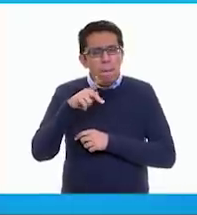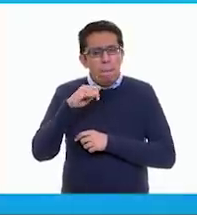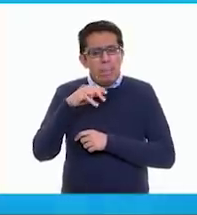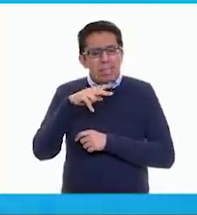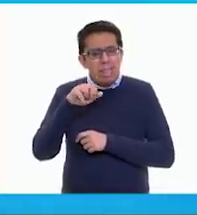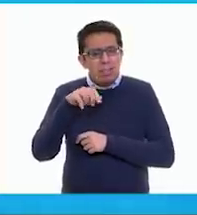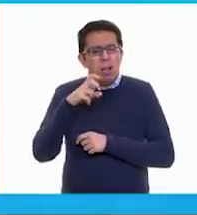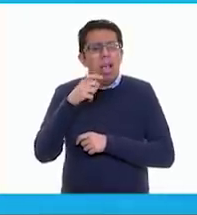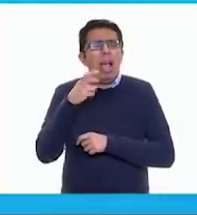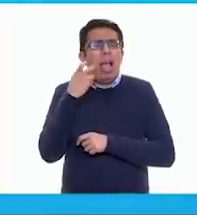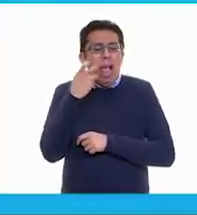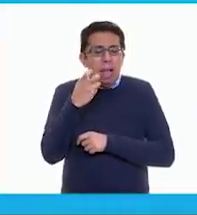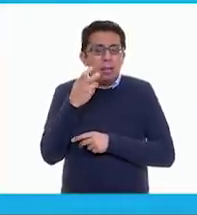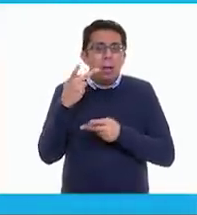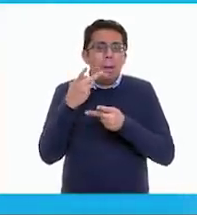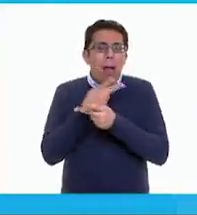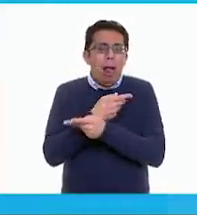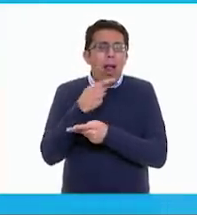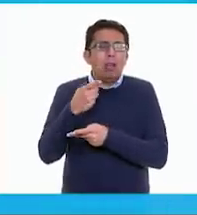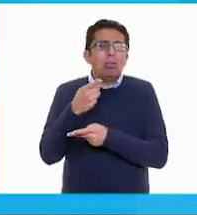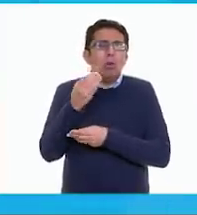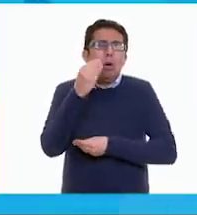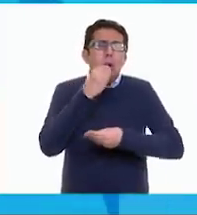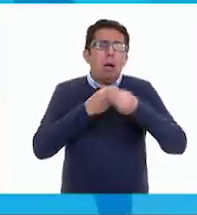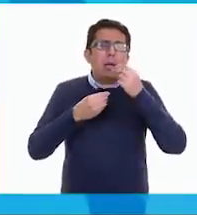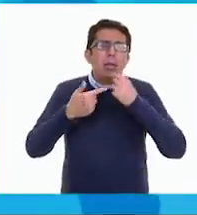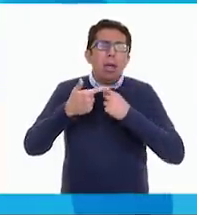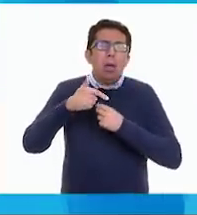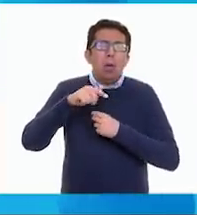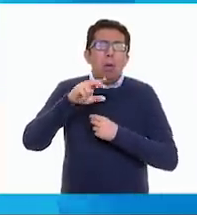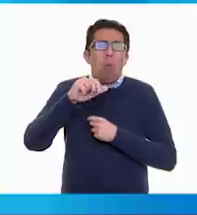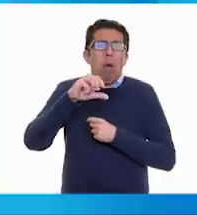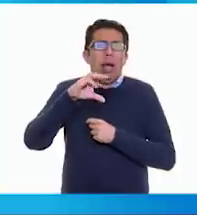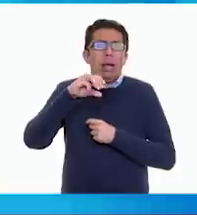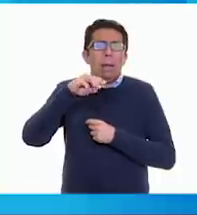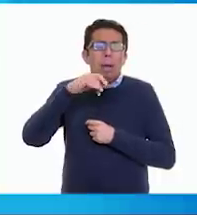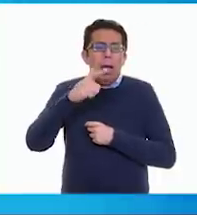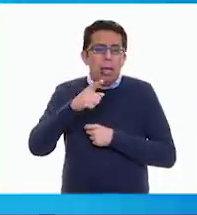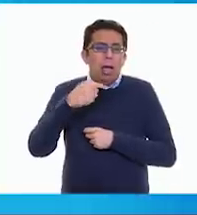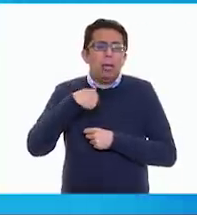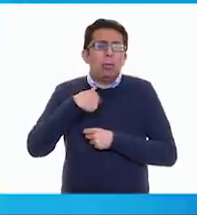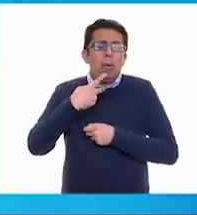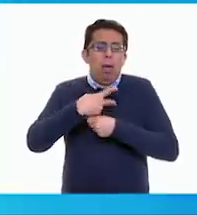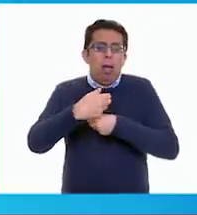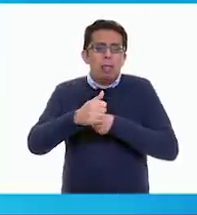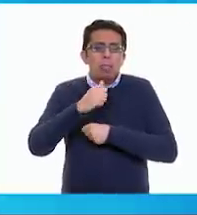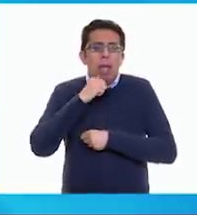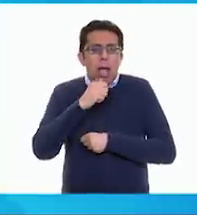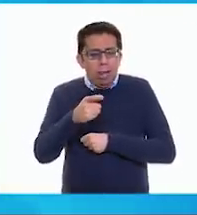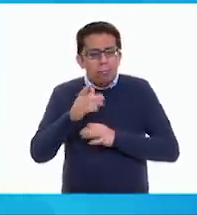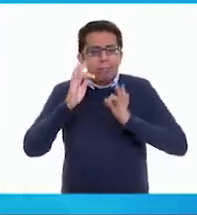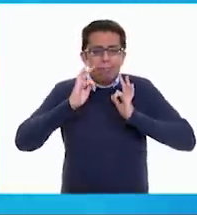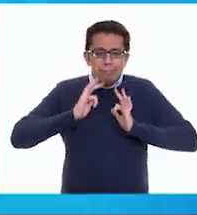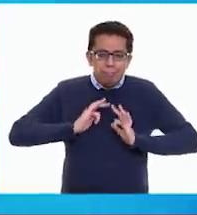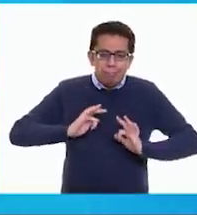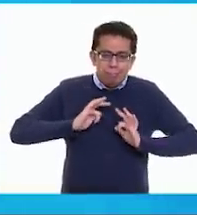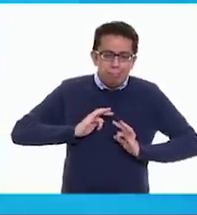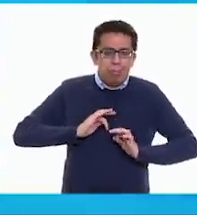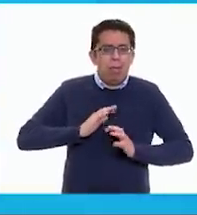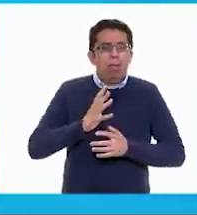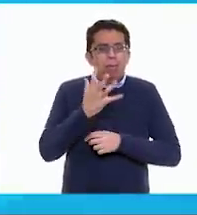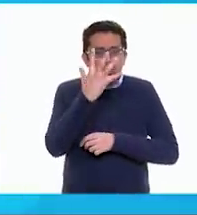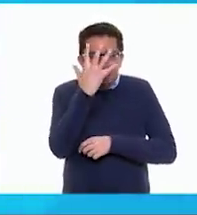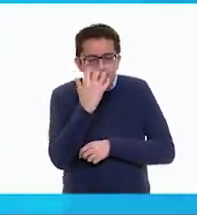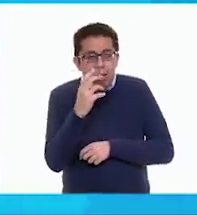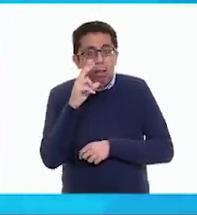te pasa por comerte una guacamaya sin invitar. Mejor calmantes montes, no teme a chicopales y que